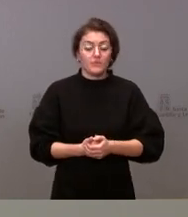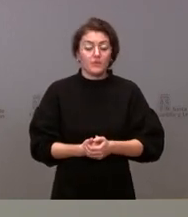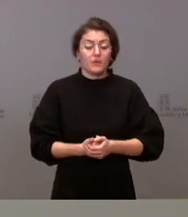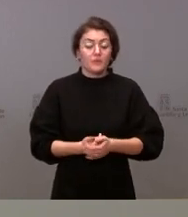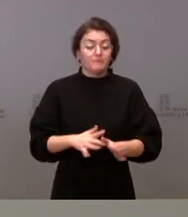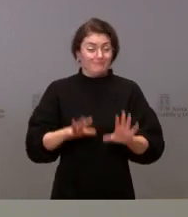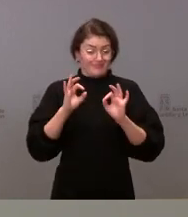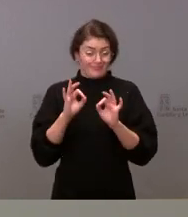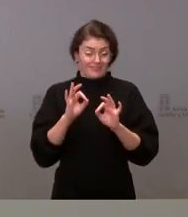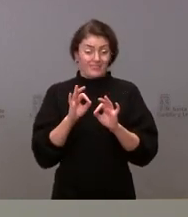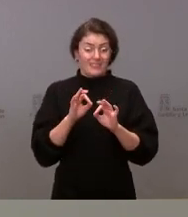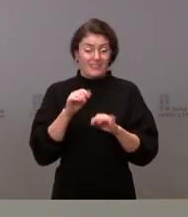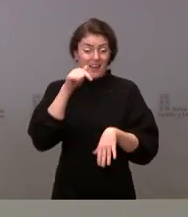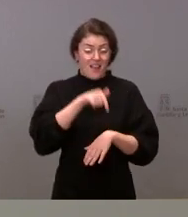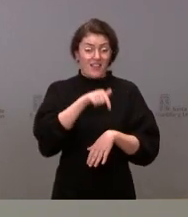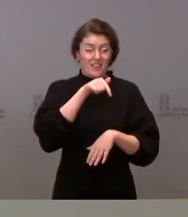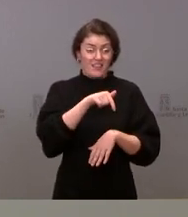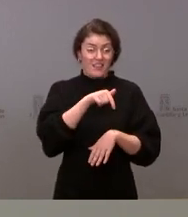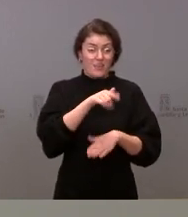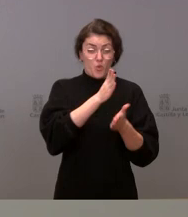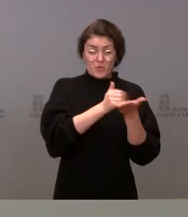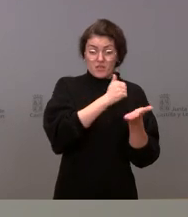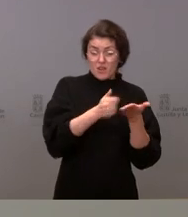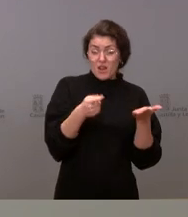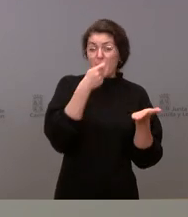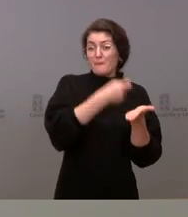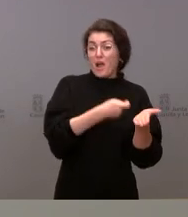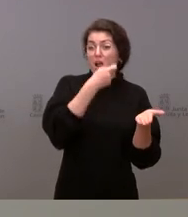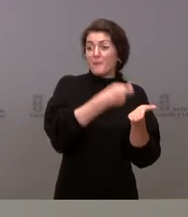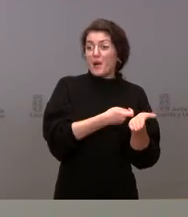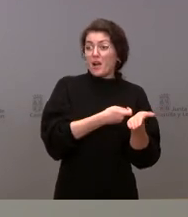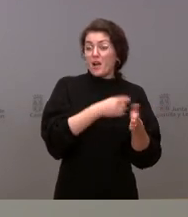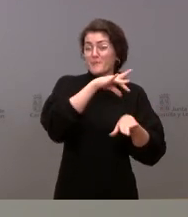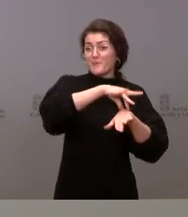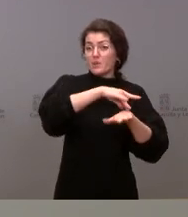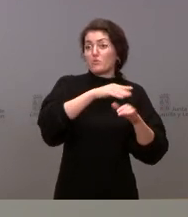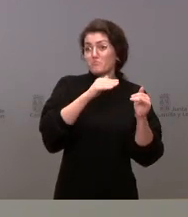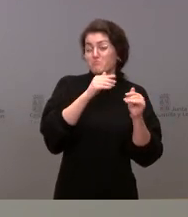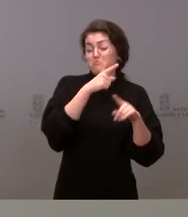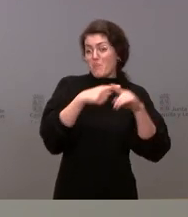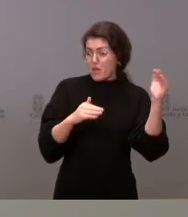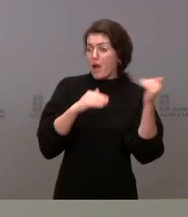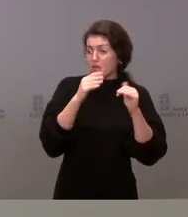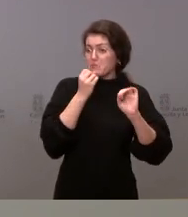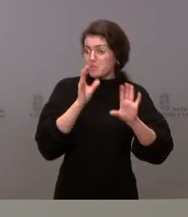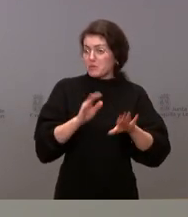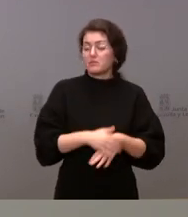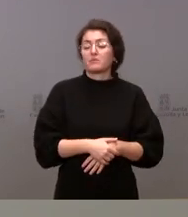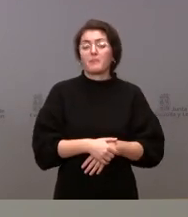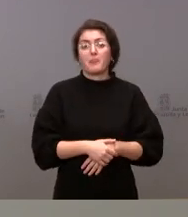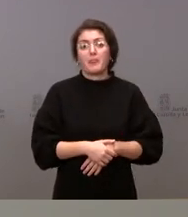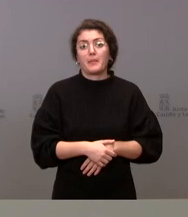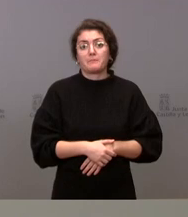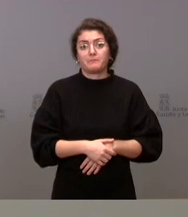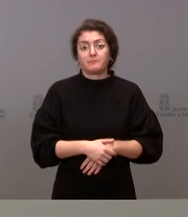no es el sitio que menos paga sus médicos de familia estamos en una franja en una franja alta por lo tanto lo que tenemos que hacer es